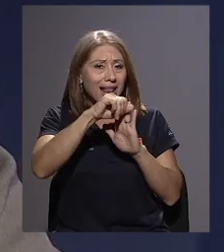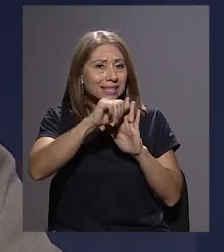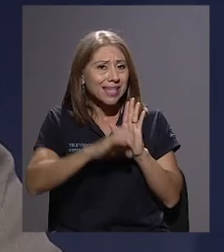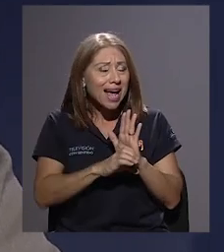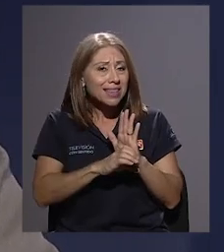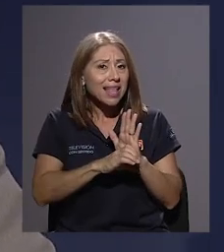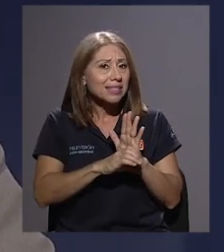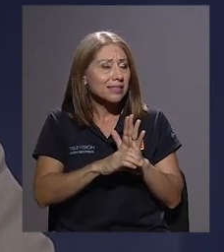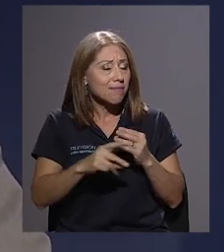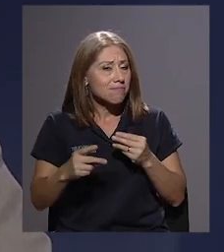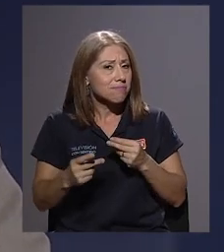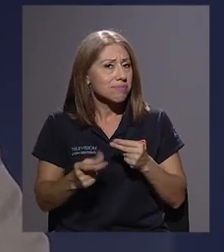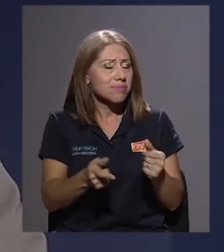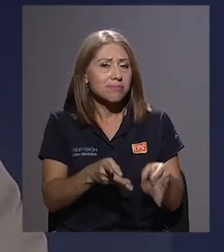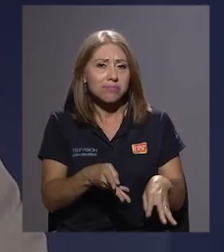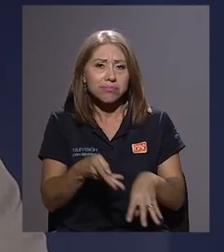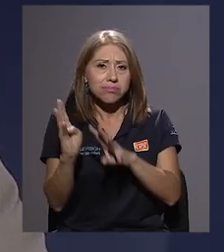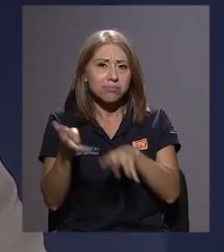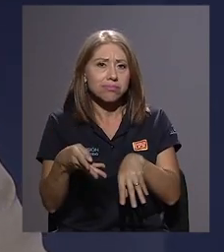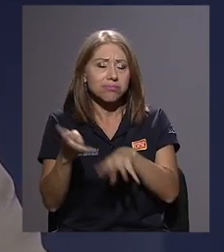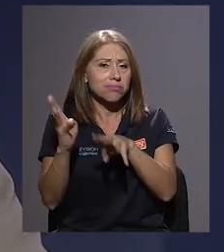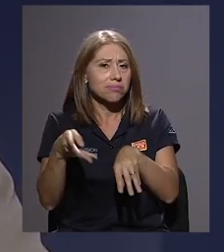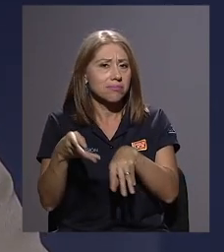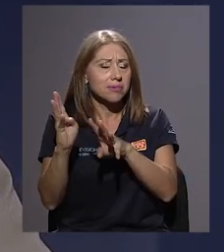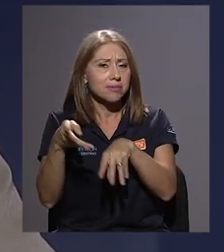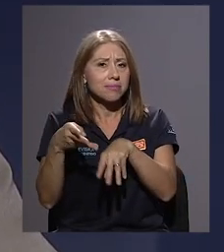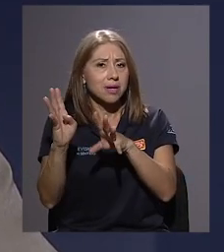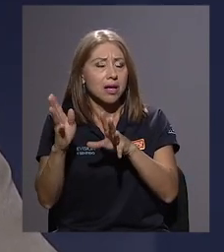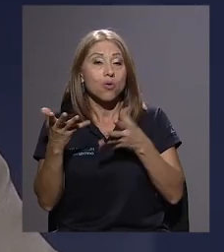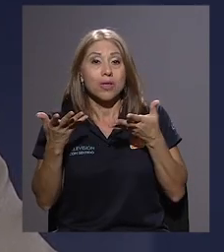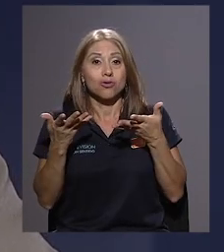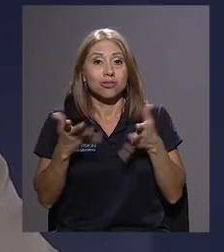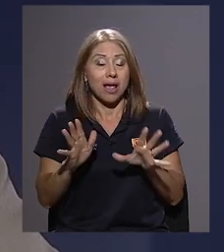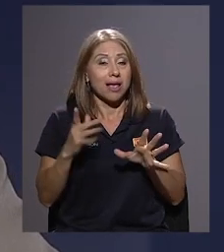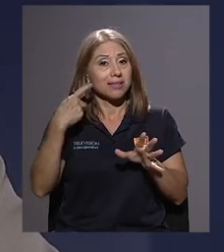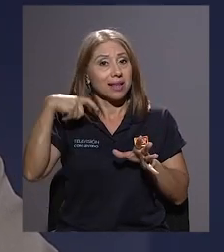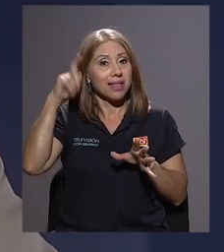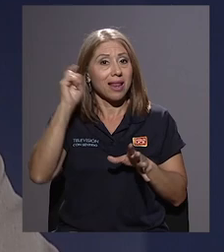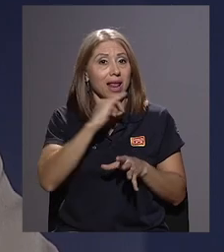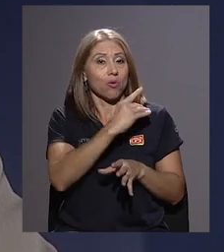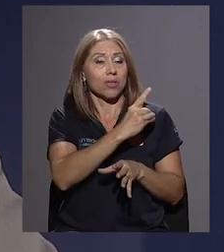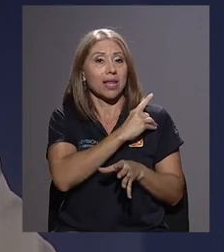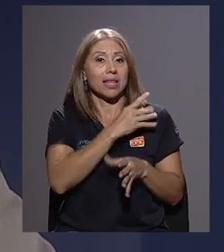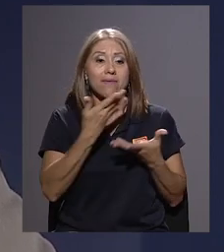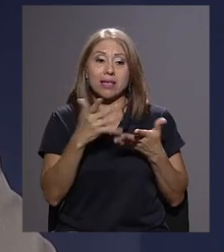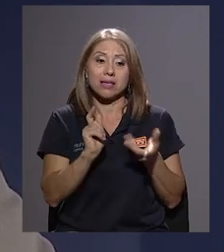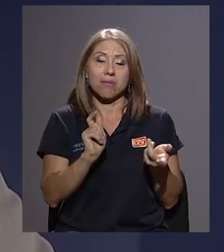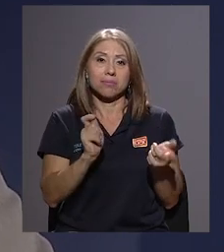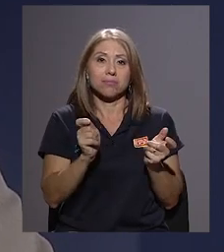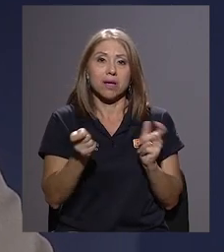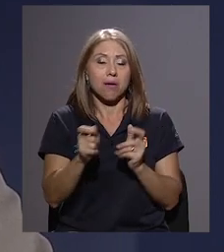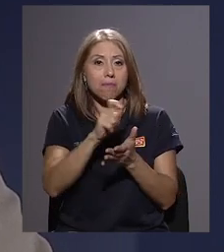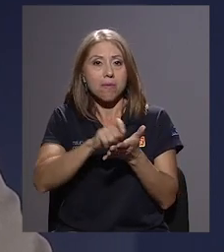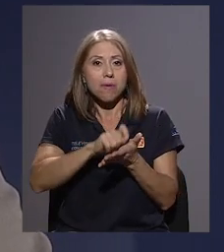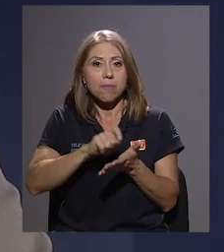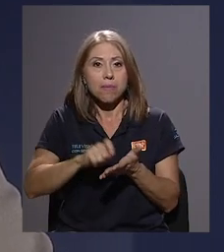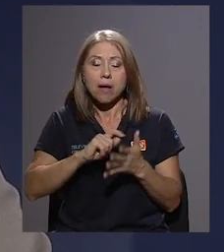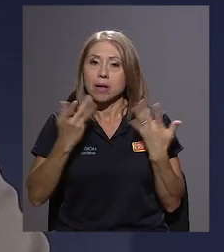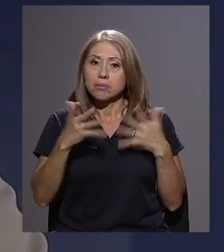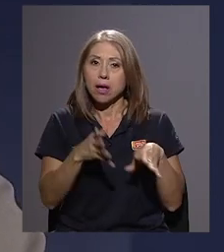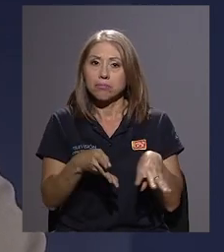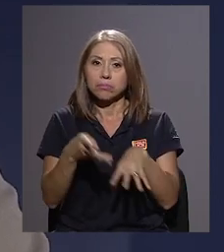espontánea después de la transcripción del acuerdo de la Secretaría de la Junta. Y creo que eso es una cosa muy valiosa y que